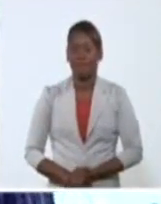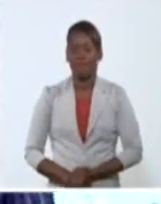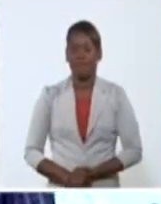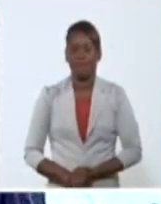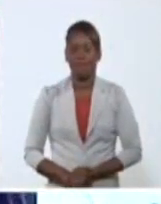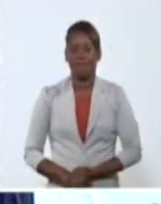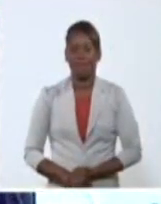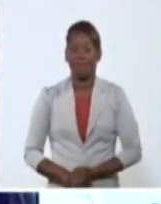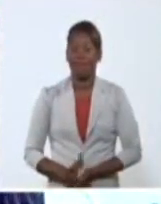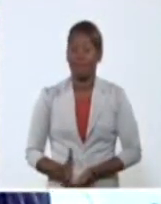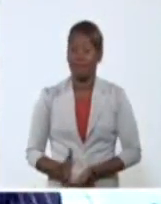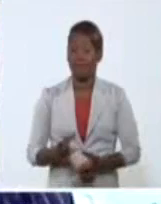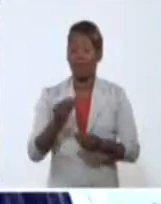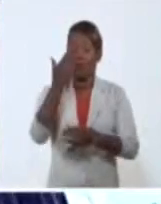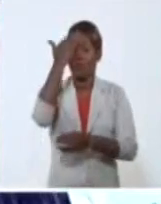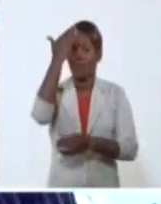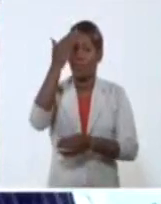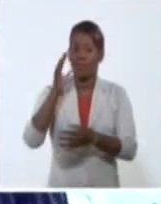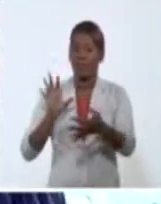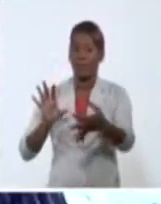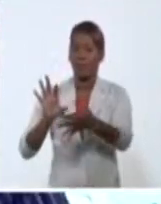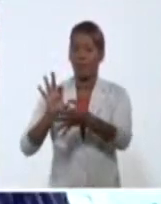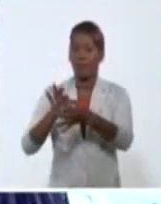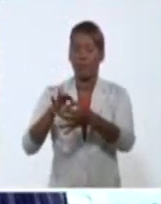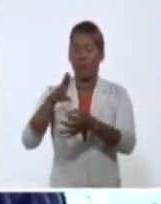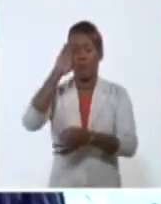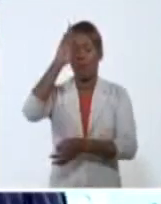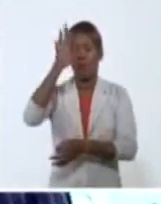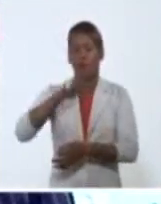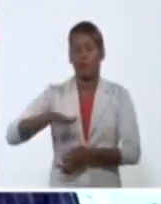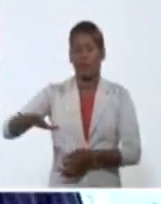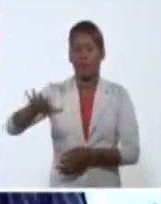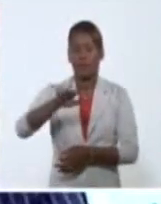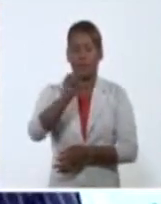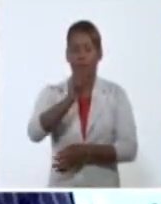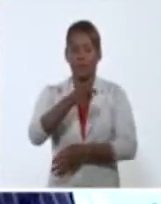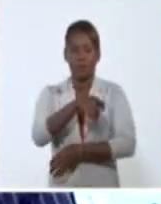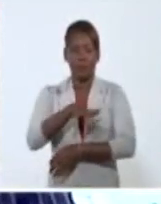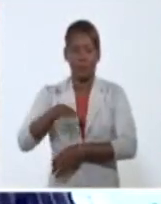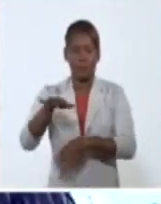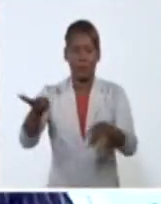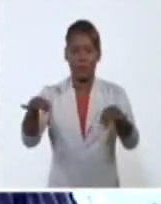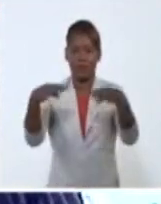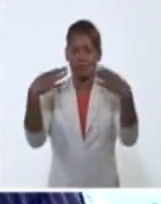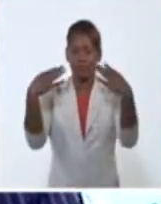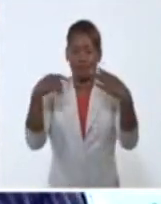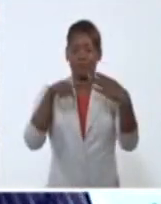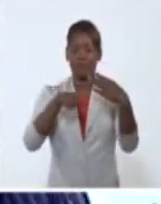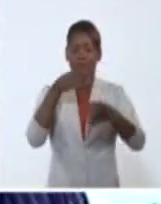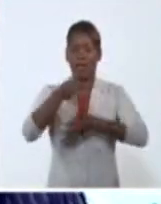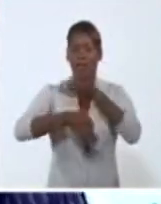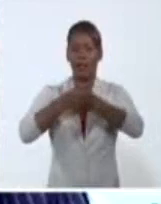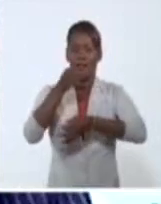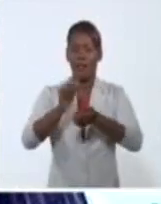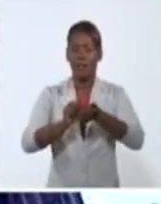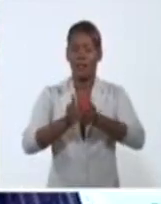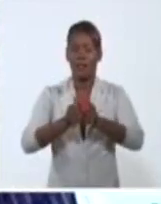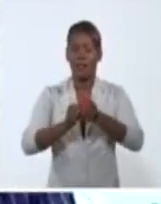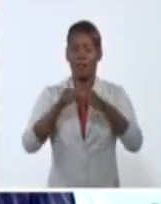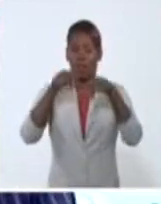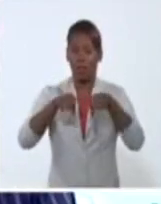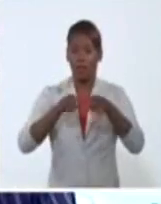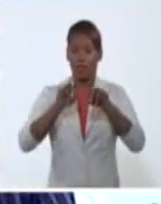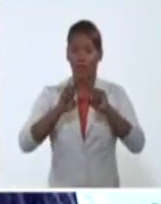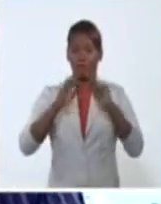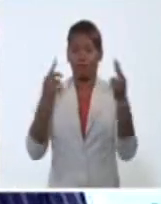Sí, muchísimas gracias Álvaro. Un saludo para ti, por supuesto, para todos los que están con el noticiero del mediodía. Efectivamente, aquí estamos en